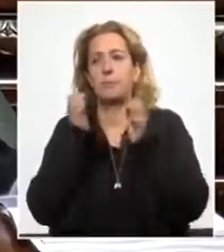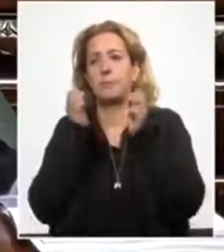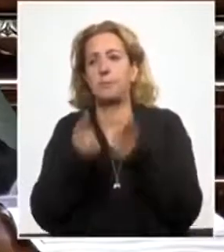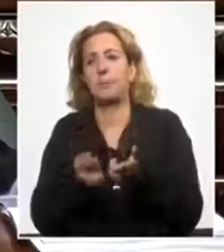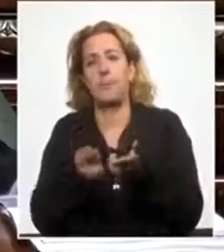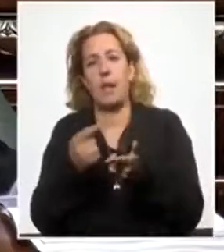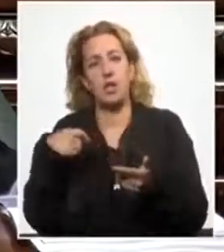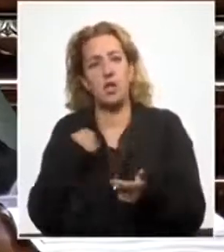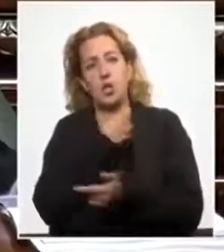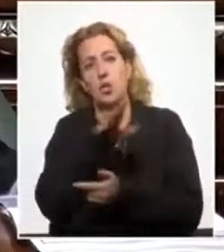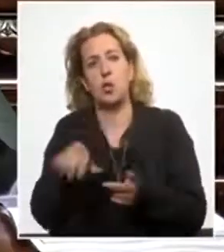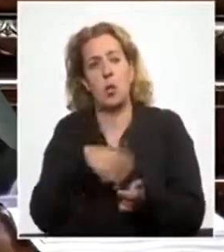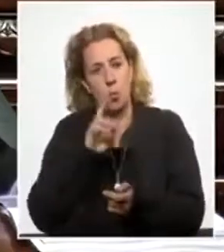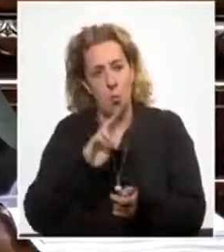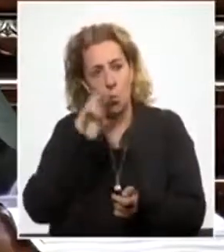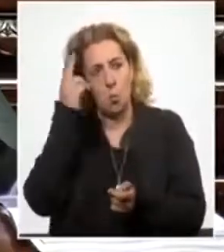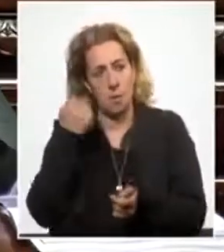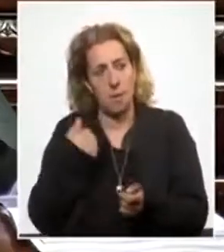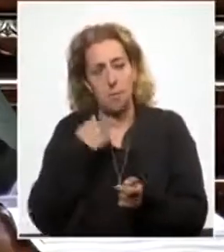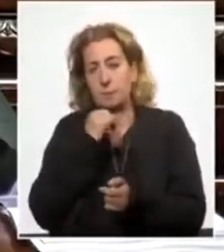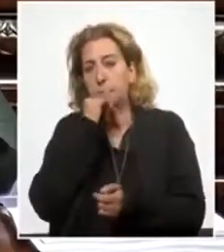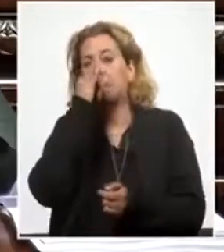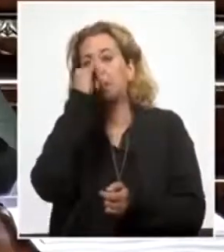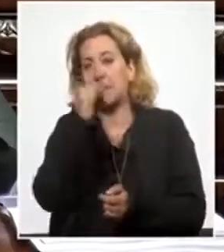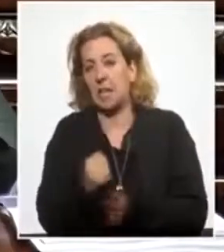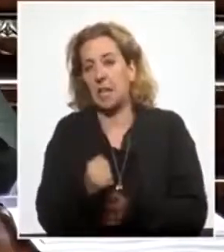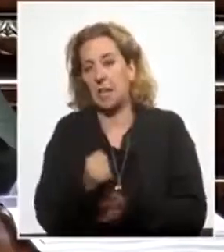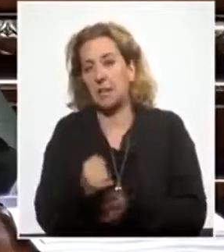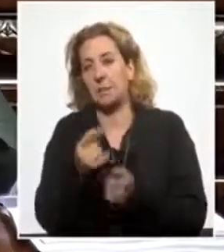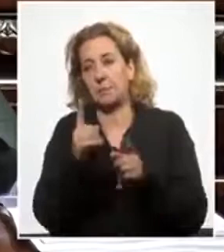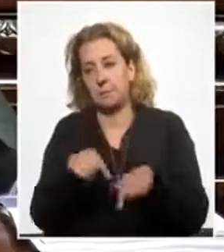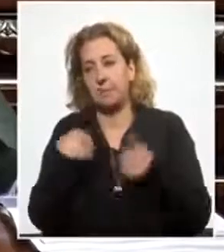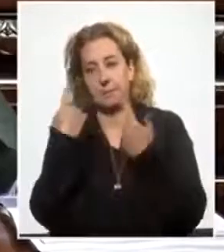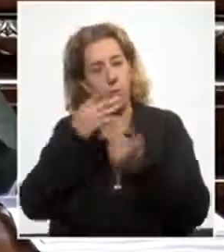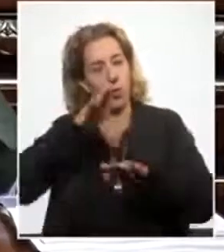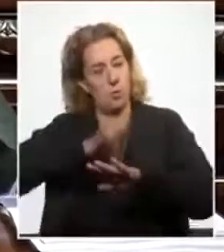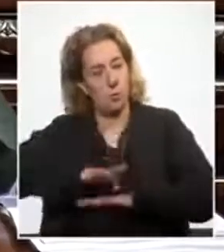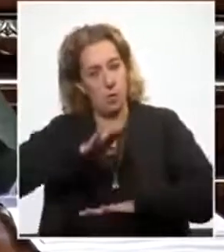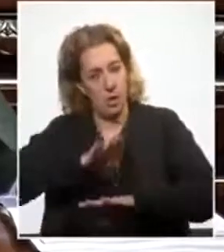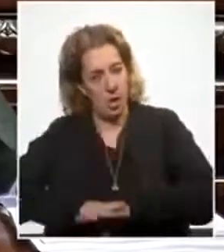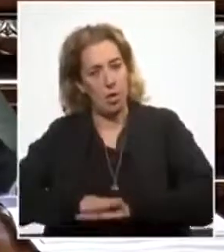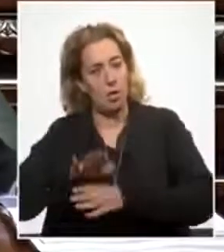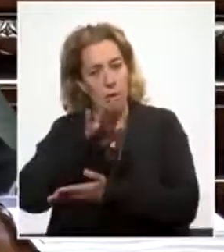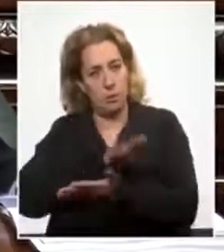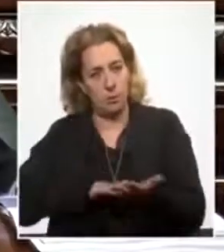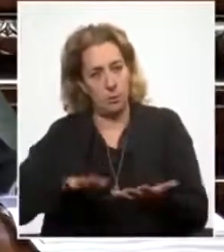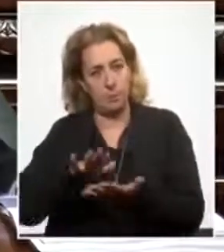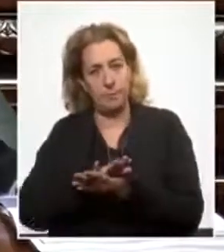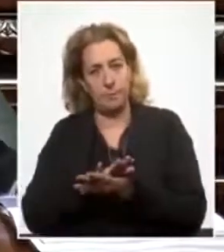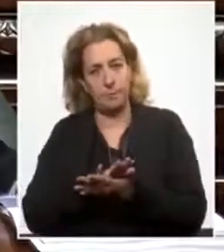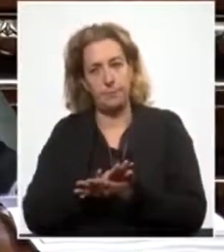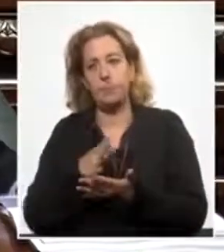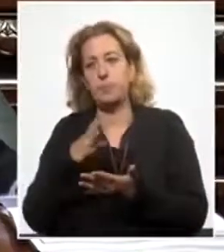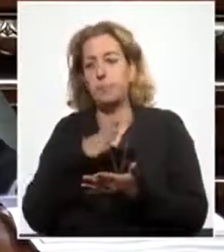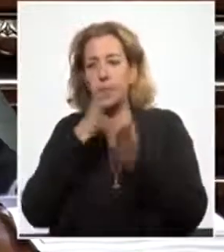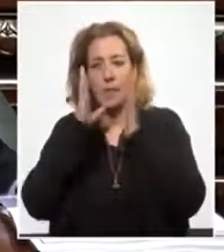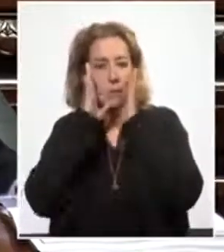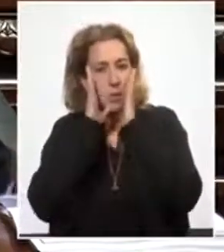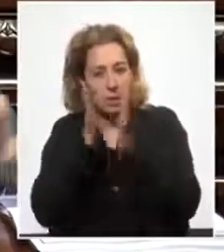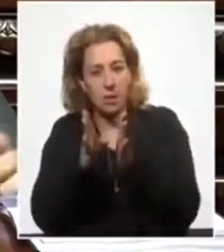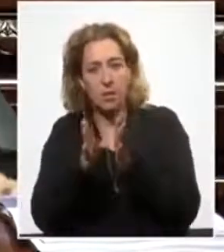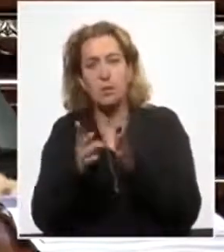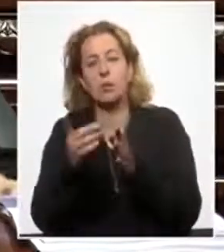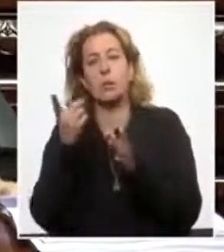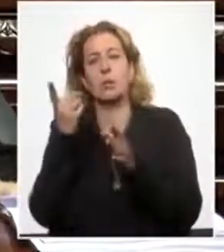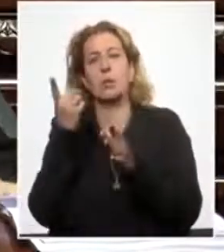la sociedad uruguaya el mensaje de que nos hacemos cargo de la situación, de que estamos atentos, de